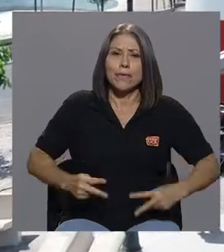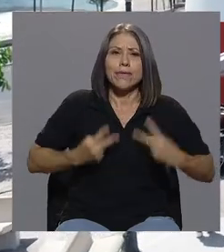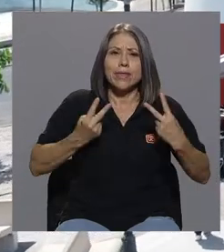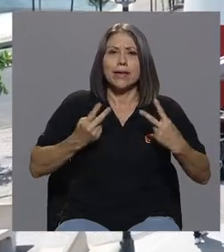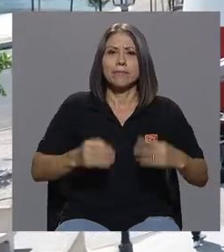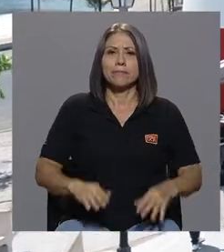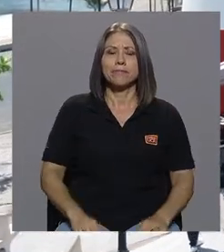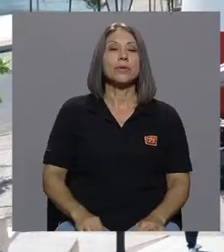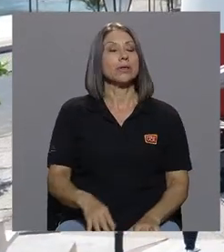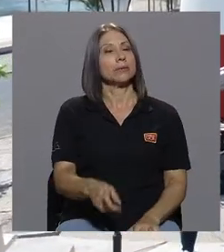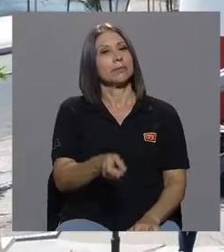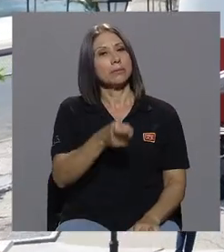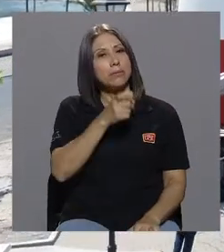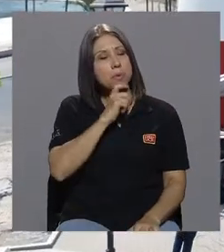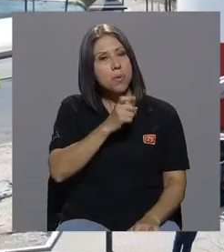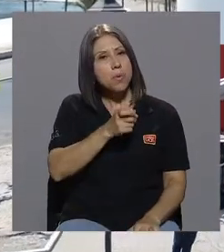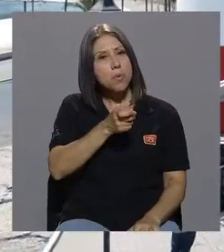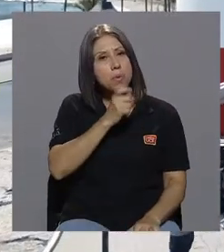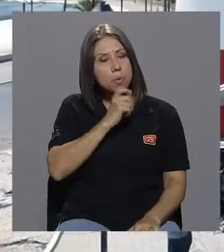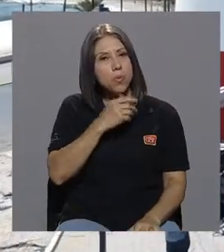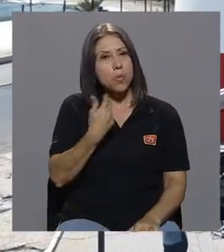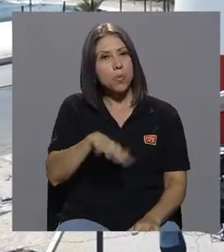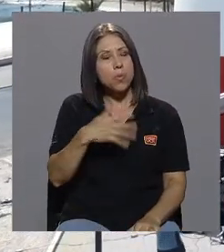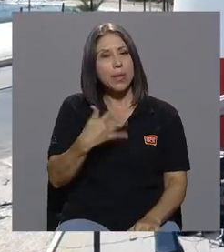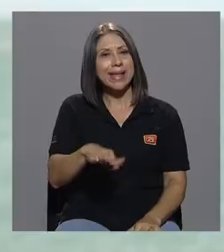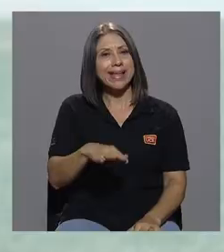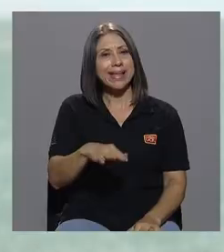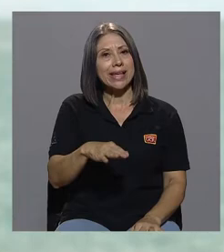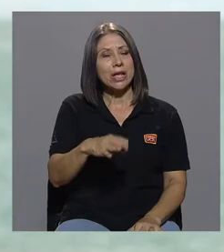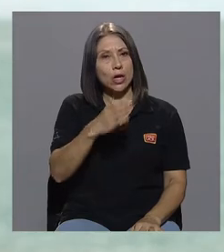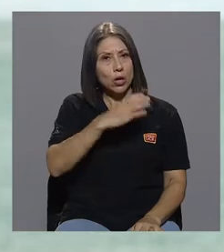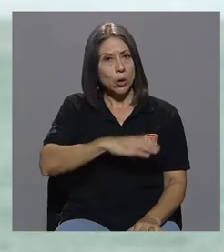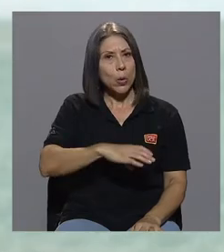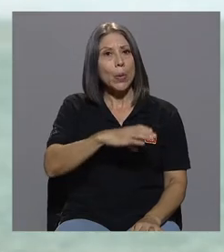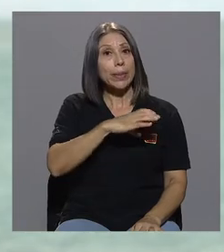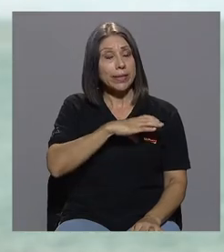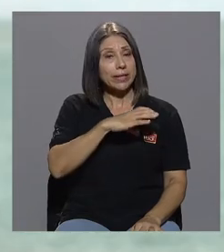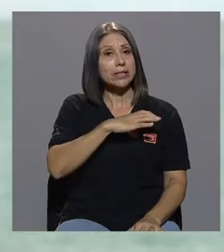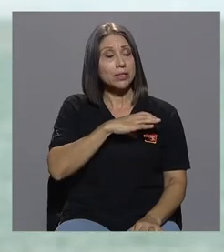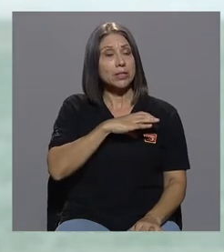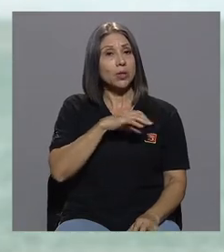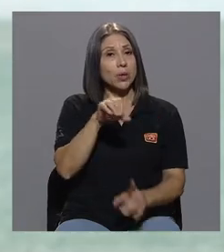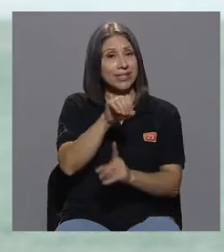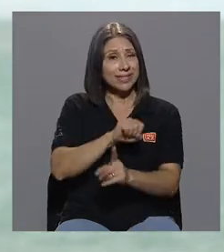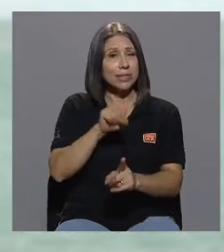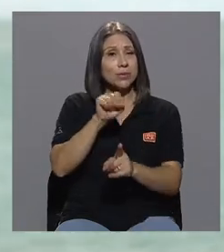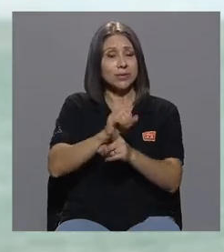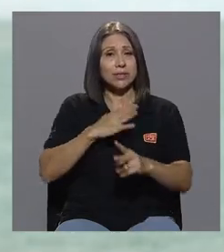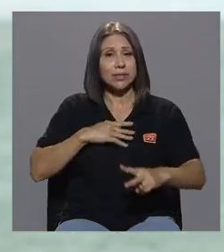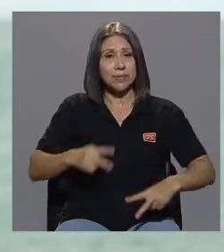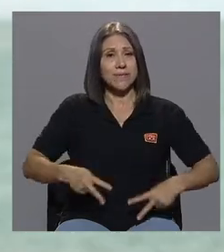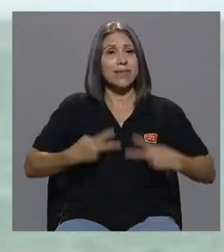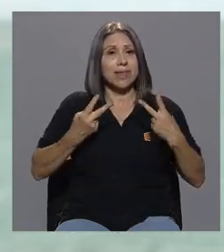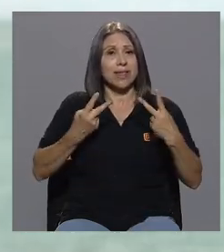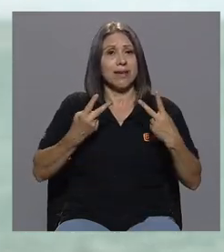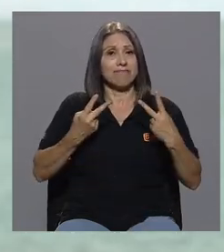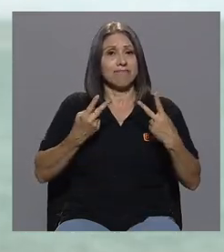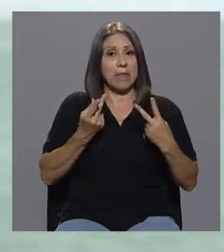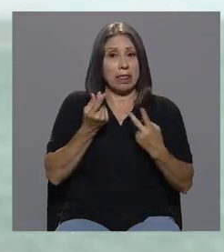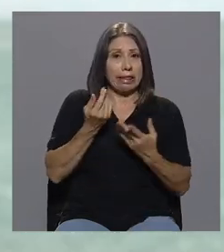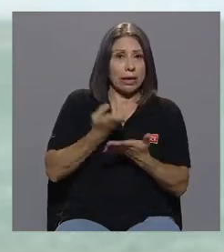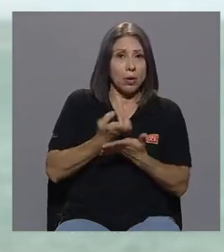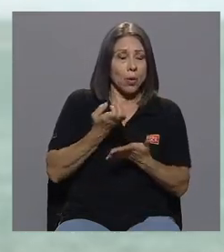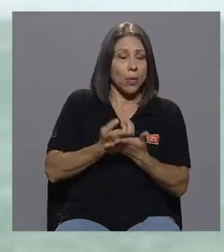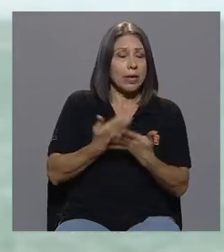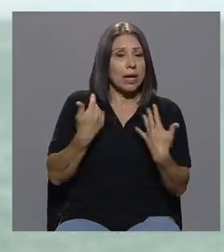difícil, porque te digo que las condiciones, decía las condiciones de mi vida, hablando desde la parte socioeconómica, eran bastante